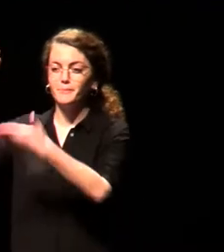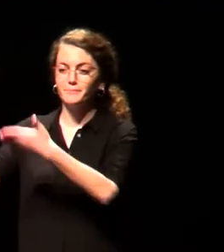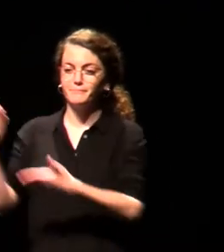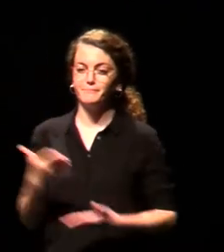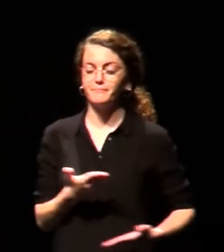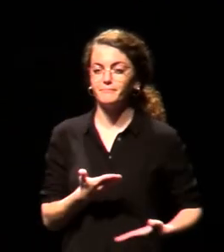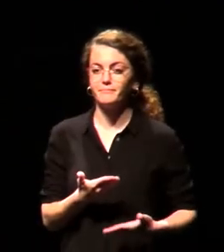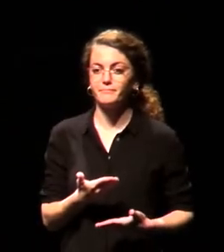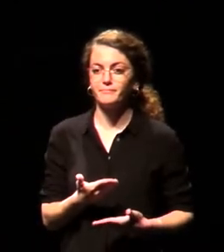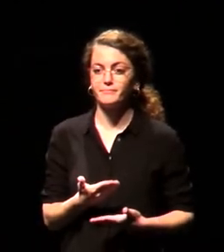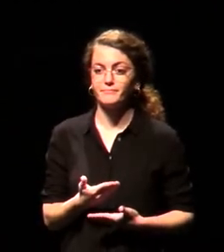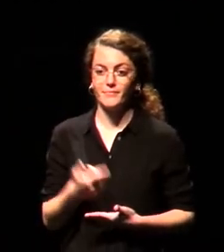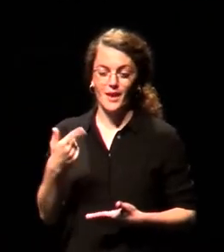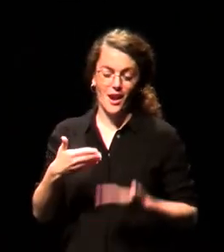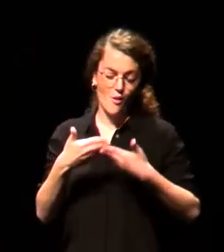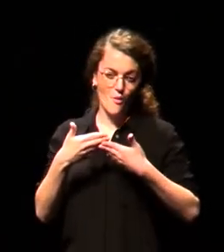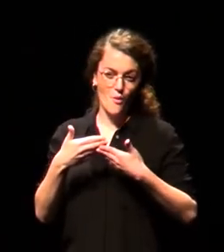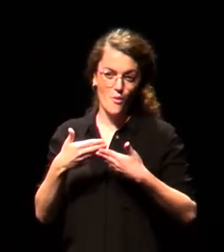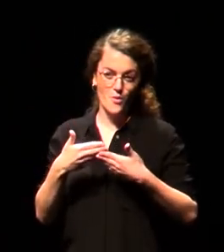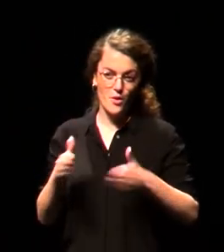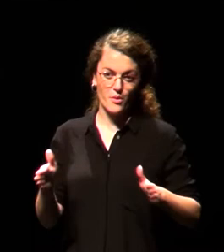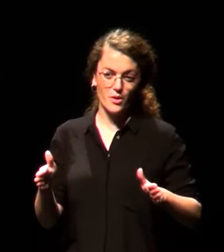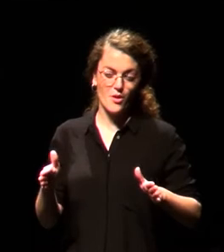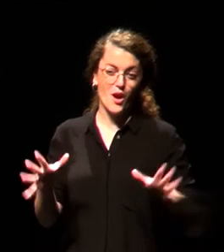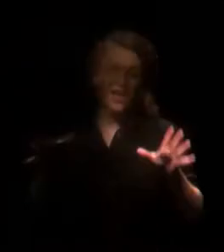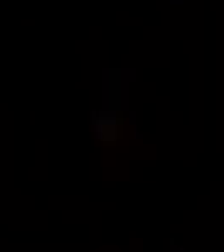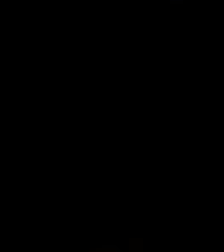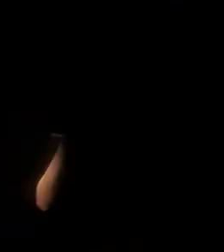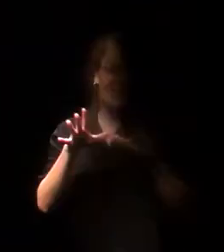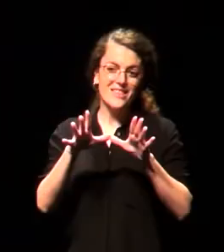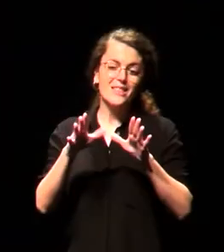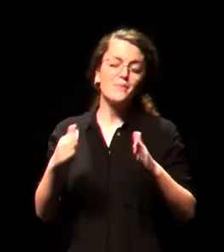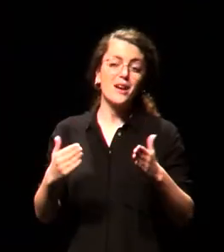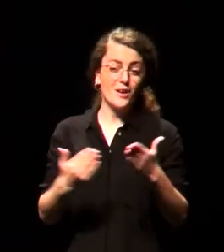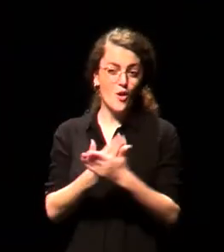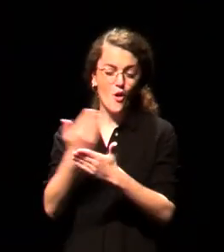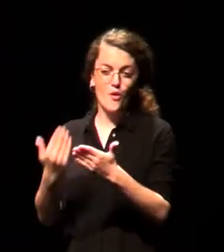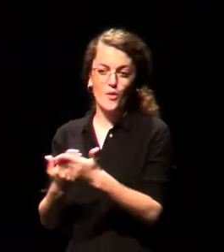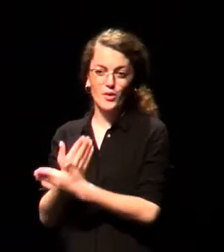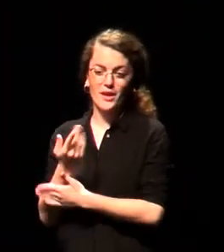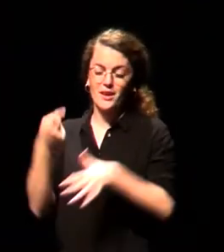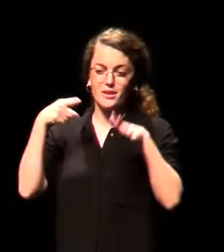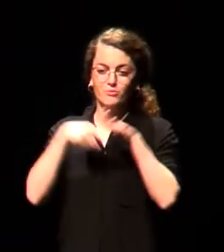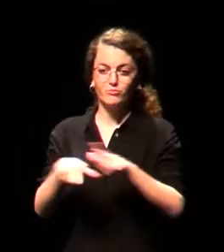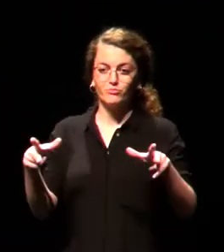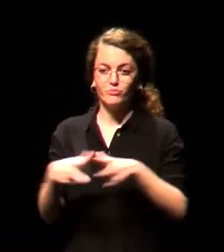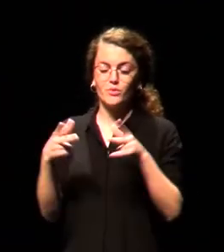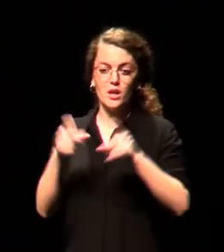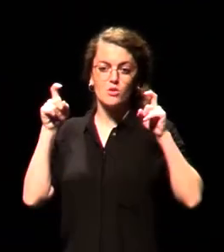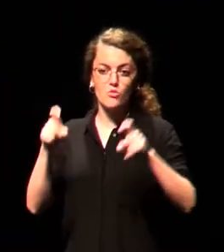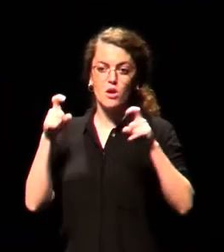Bienvenidos a la ineducación de la expedición de las jornadas sobre la inclusión social y la educación de las artes escénicas